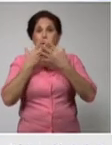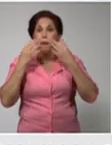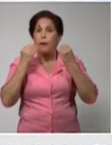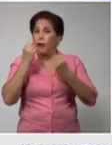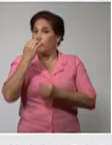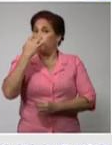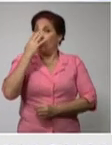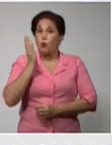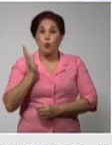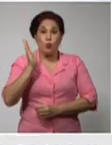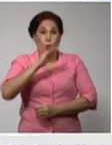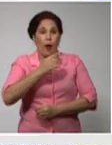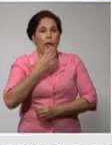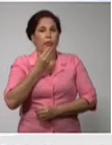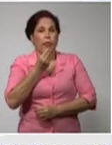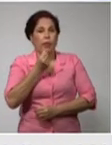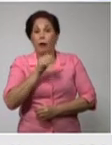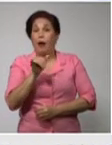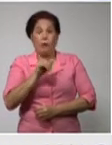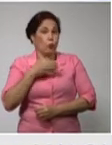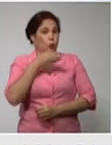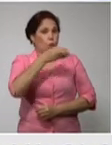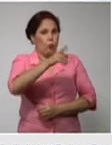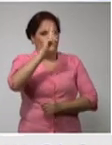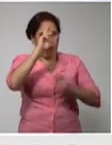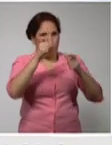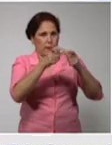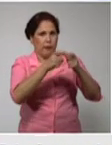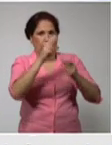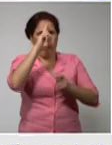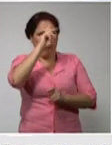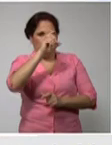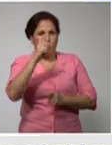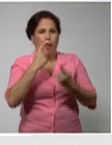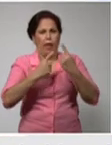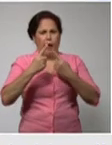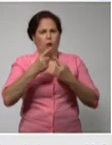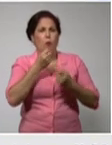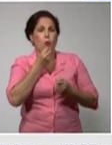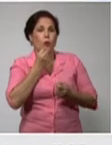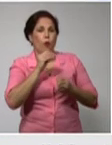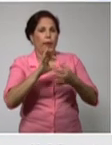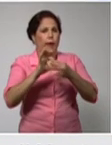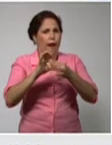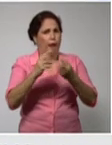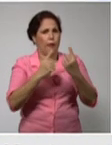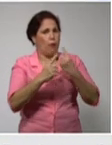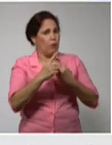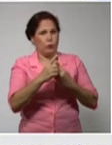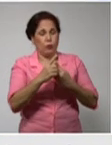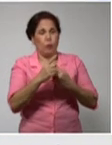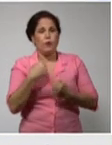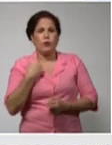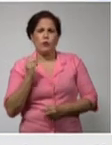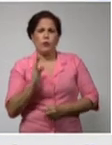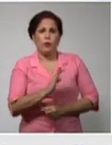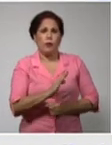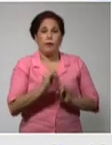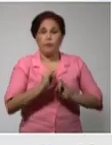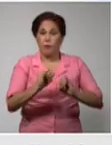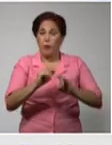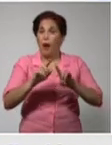incluso para adelantar algún estadio grave de la enfermedad lo traigo porque muchos